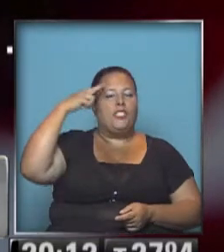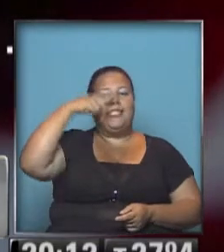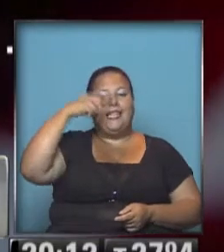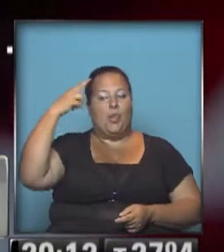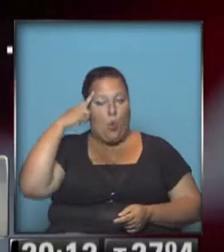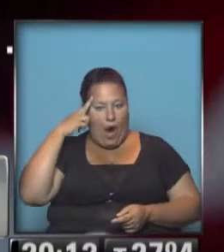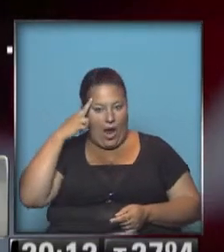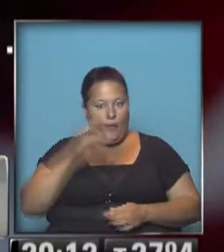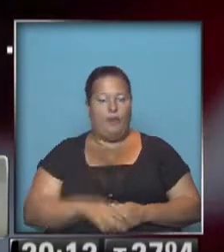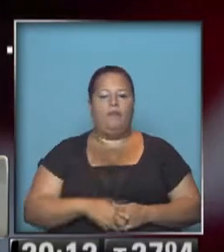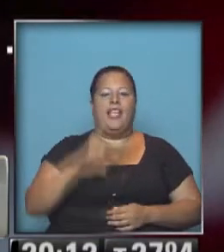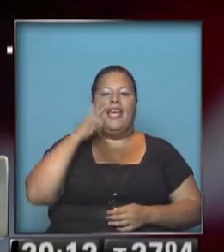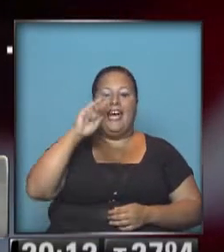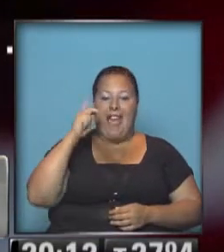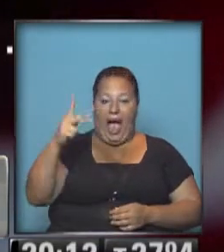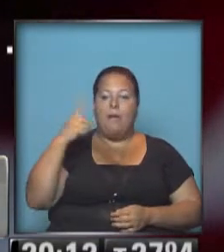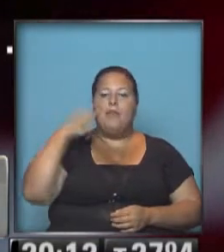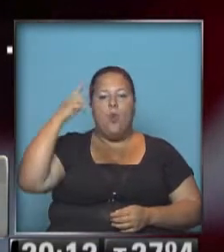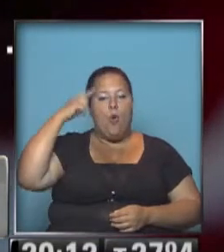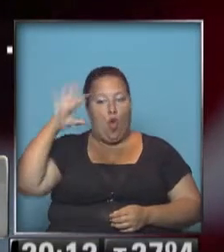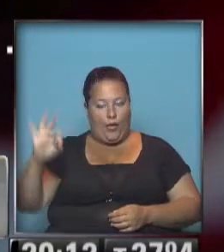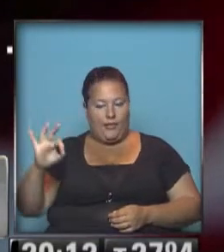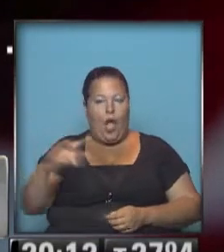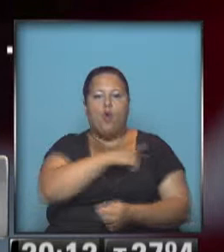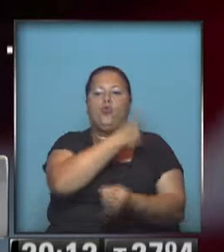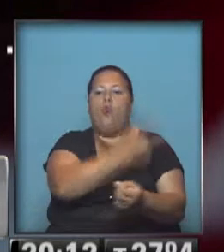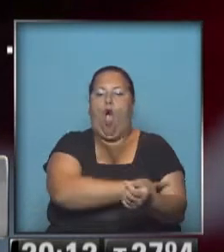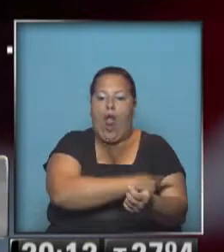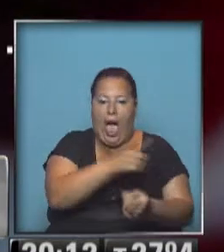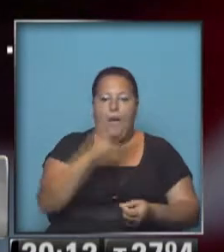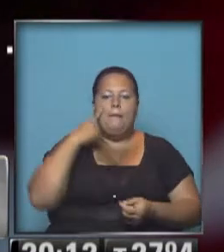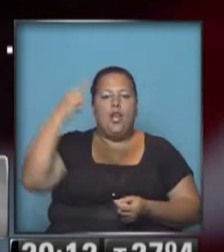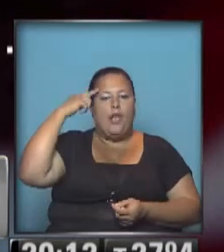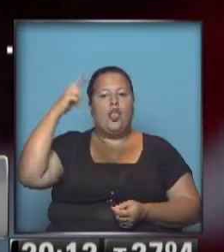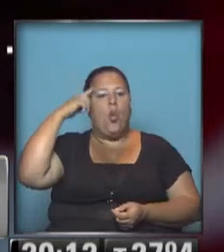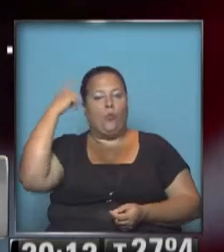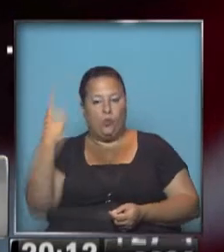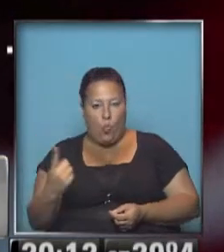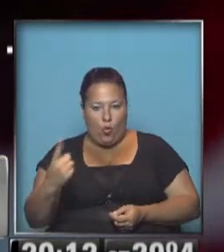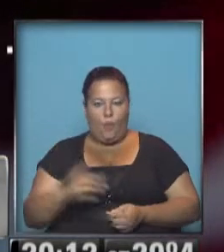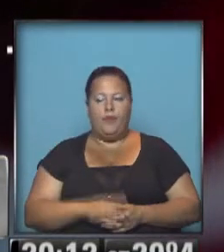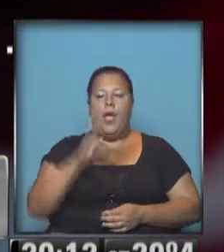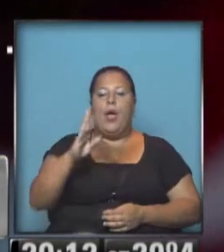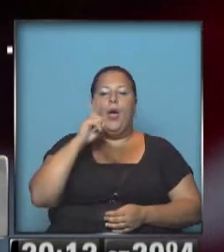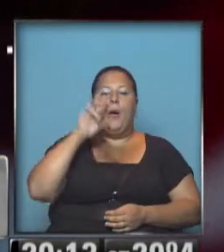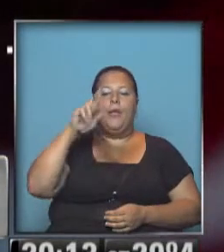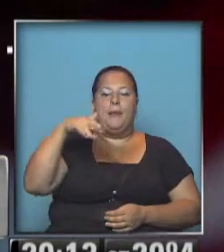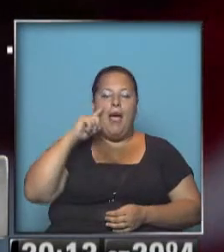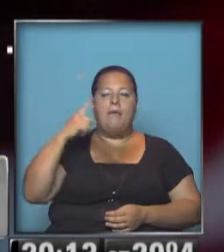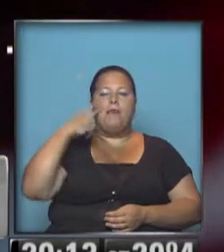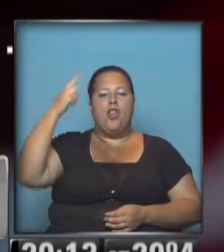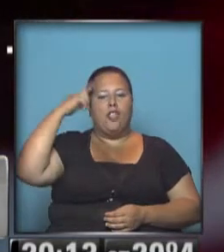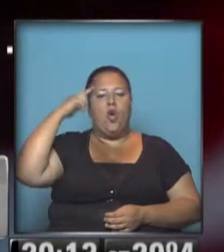Irak 1990, Yugoslavia en 1991, Birmania en